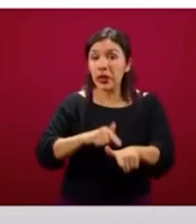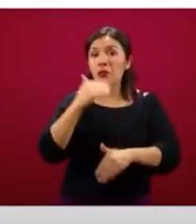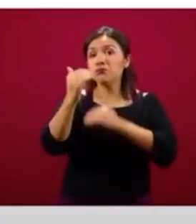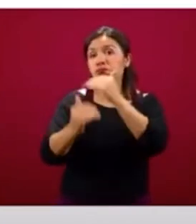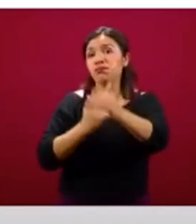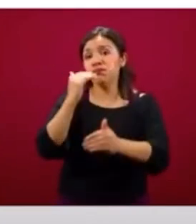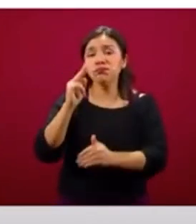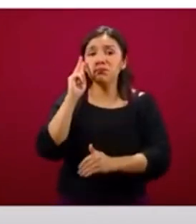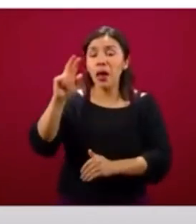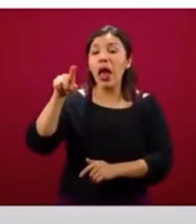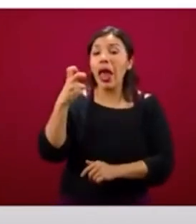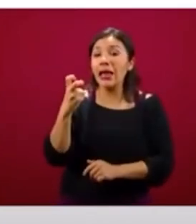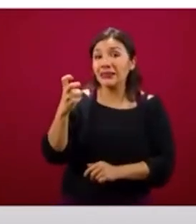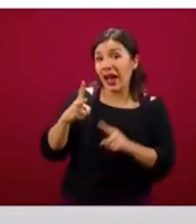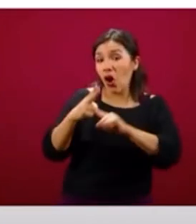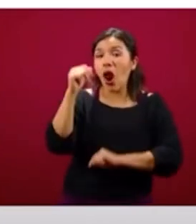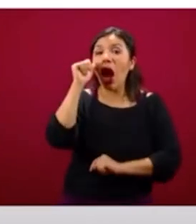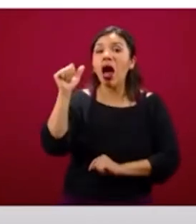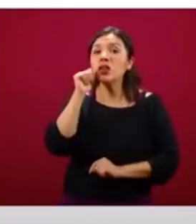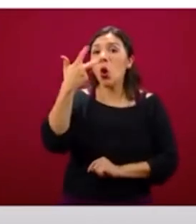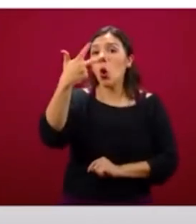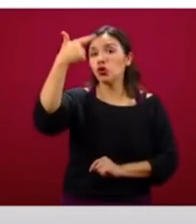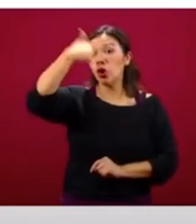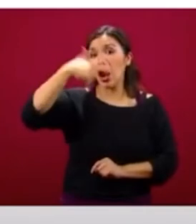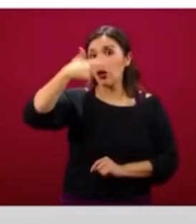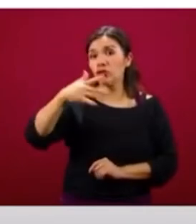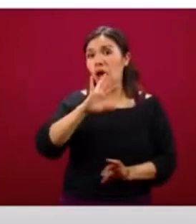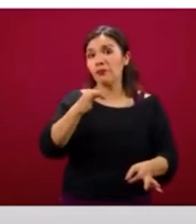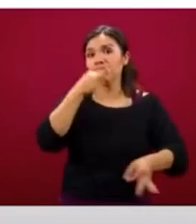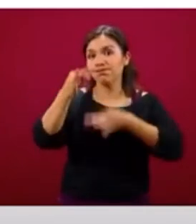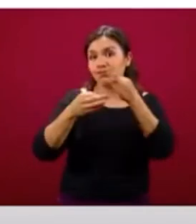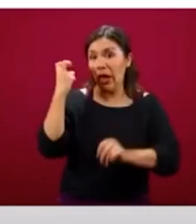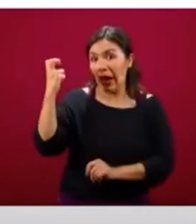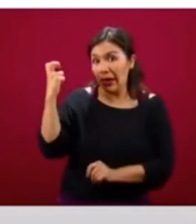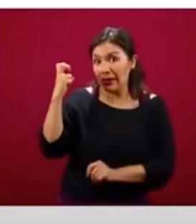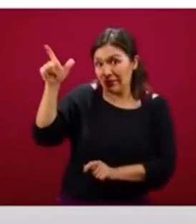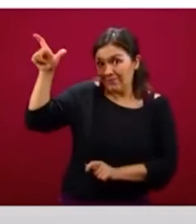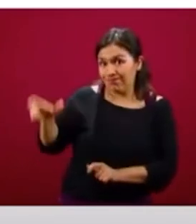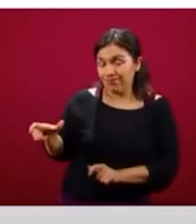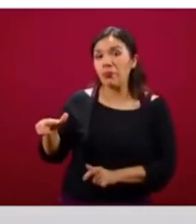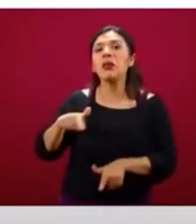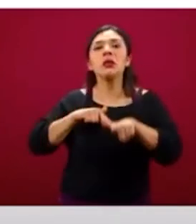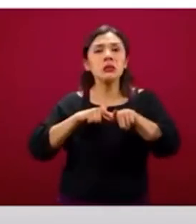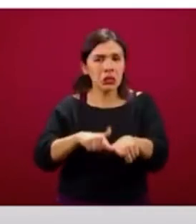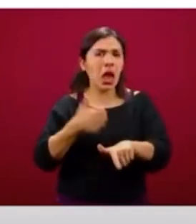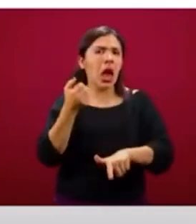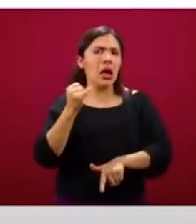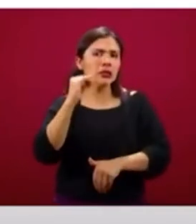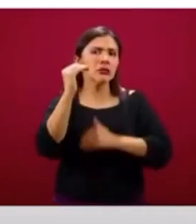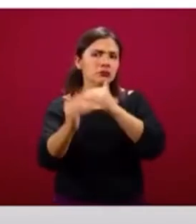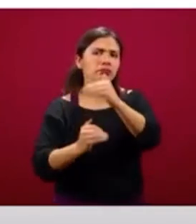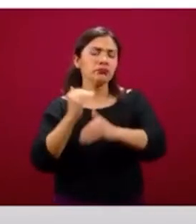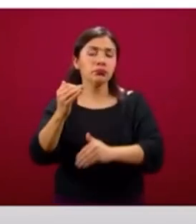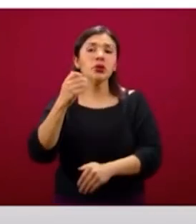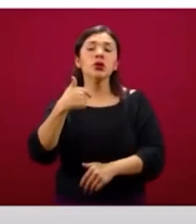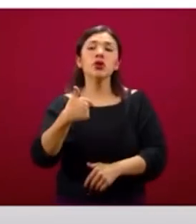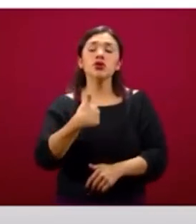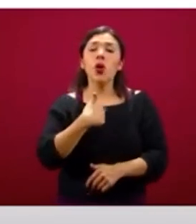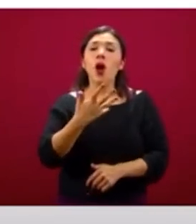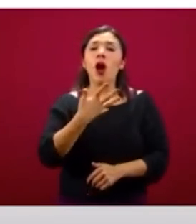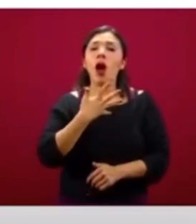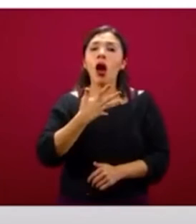observando, este es el corte de anoche a las ocho de la noche y vamos a seguir así, estamos recibiendo